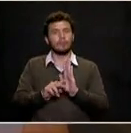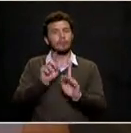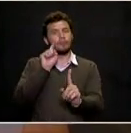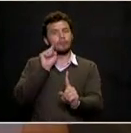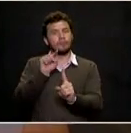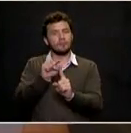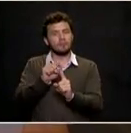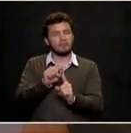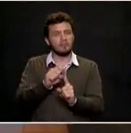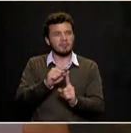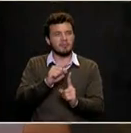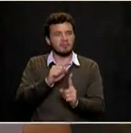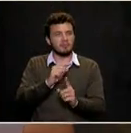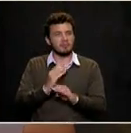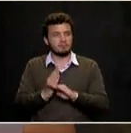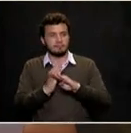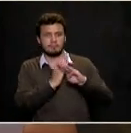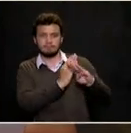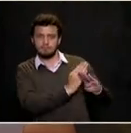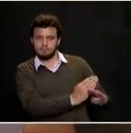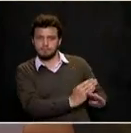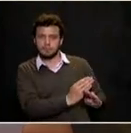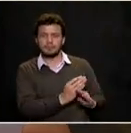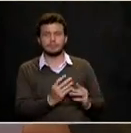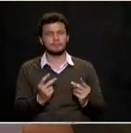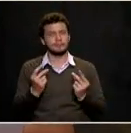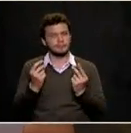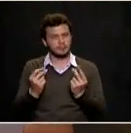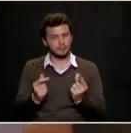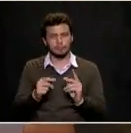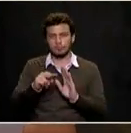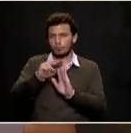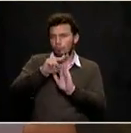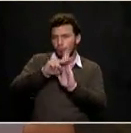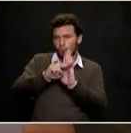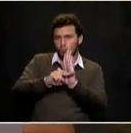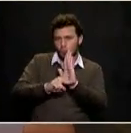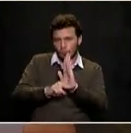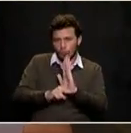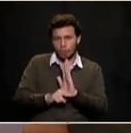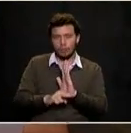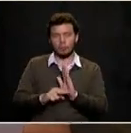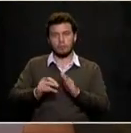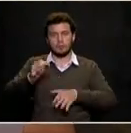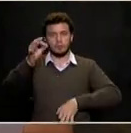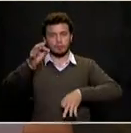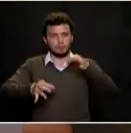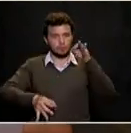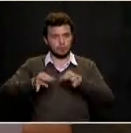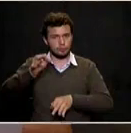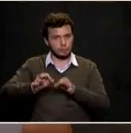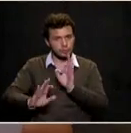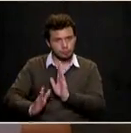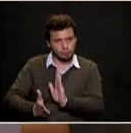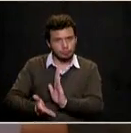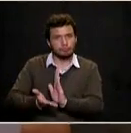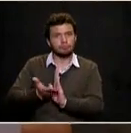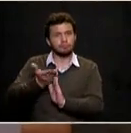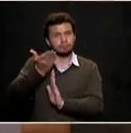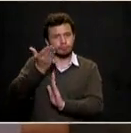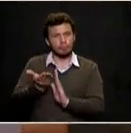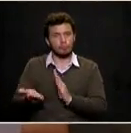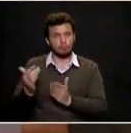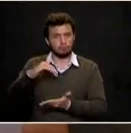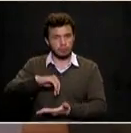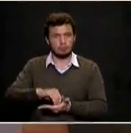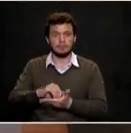de reacción inmediata, políticas de justicia restaurativa que permitan que las